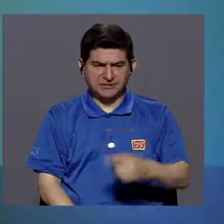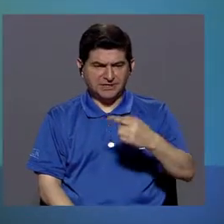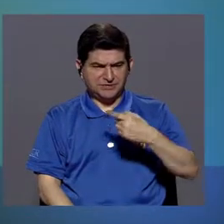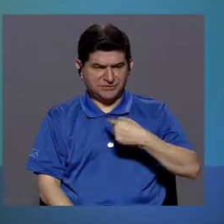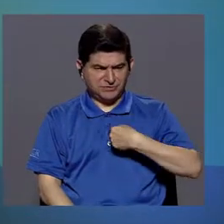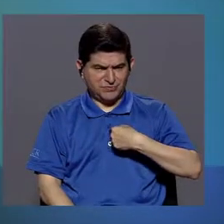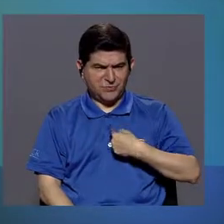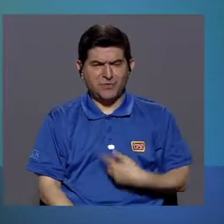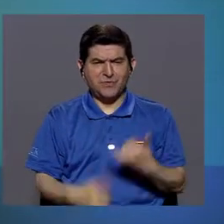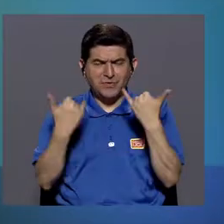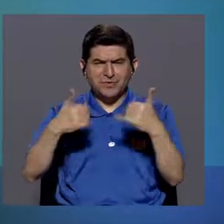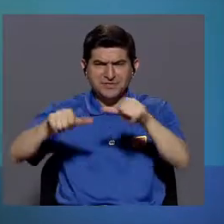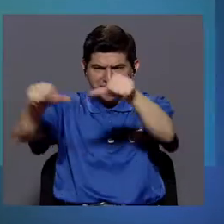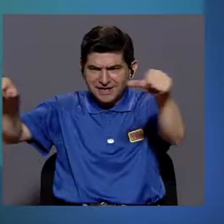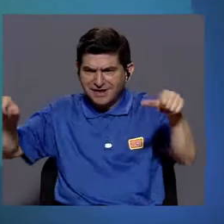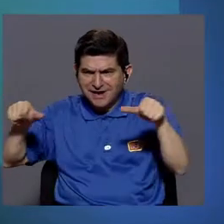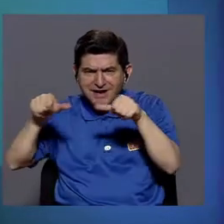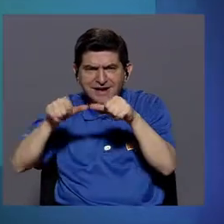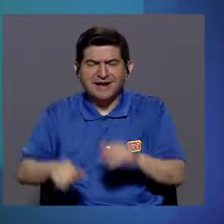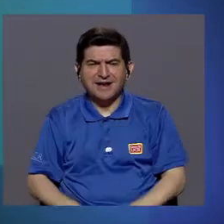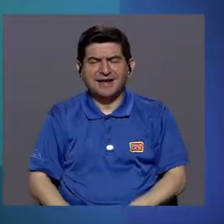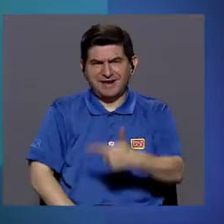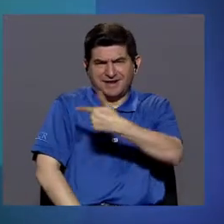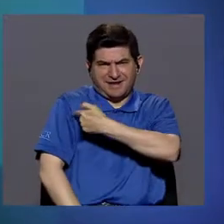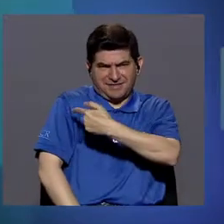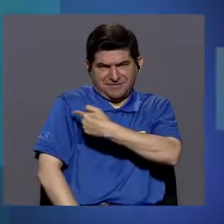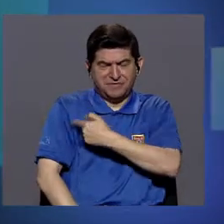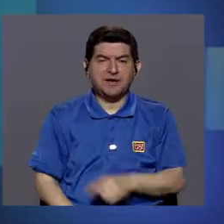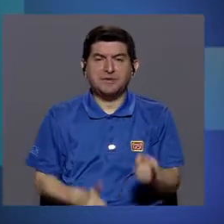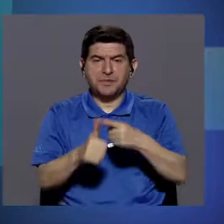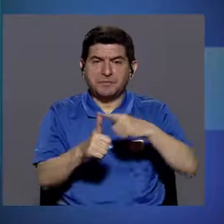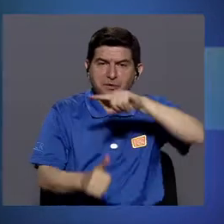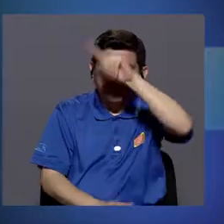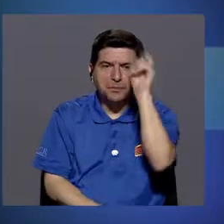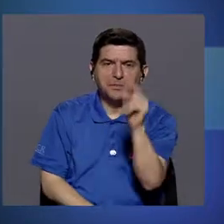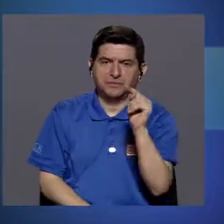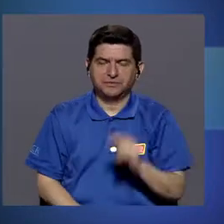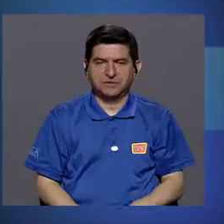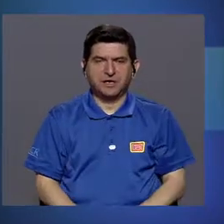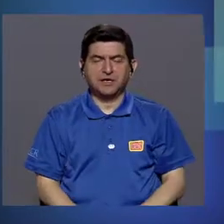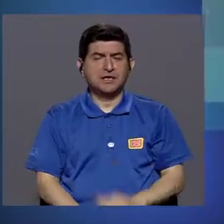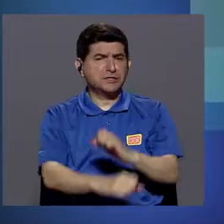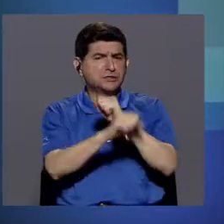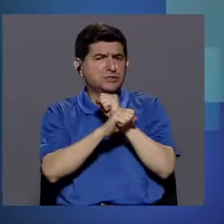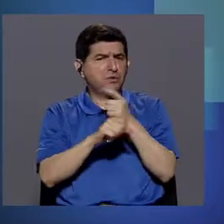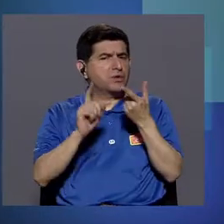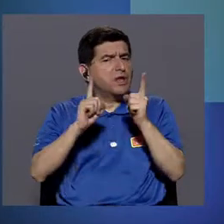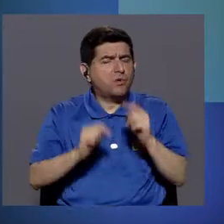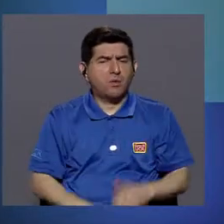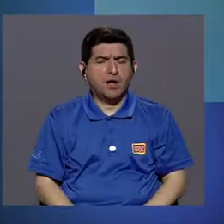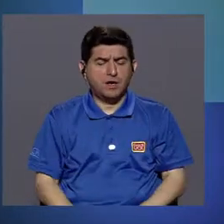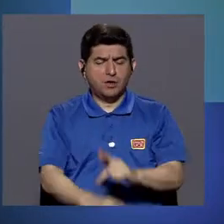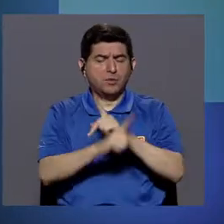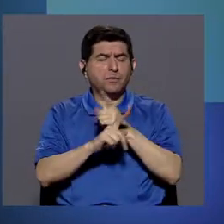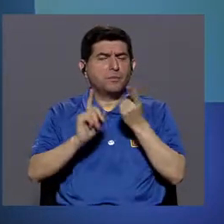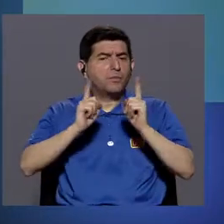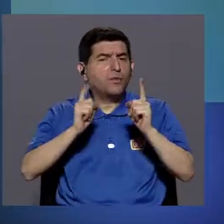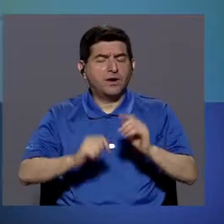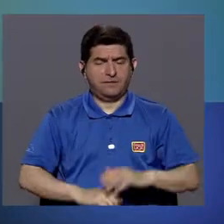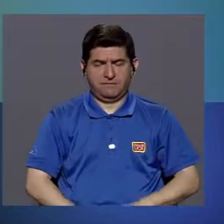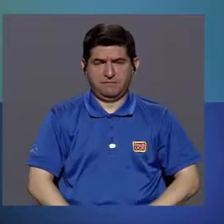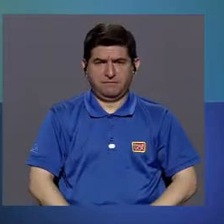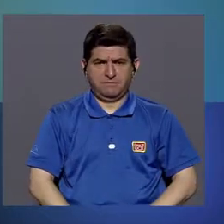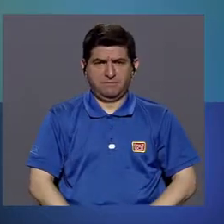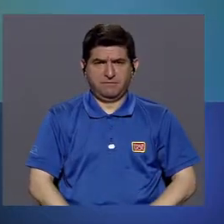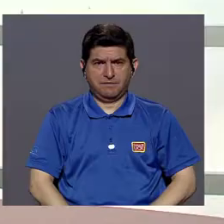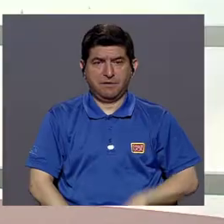de entrar en este campo de la vacunación, es, bueno, consultemos. ¿Cuál es la seguridad? ¿Cuál es la protección? Etcétera, etcétera.